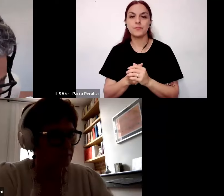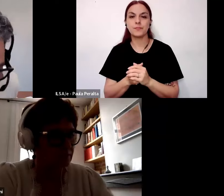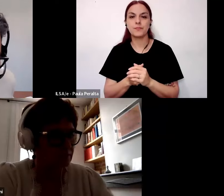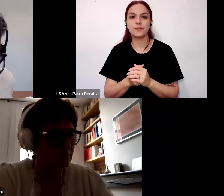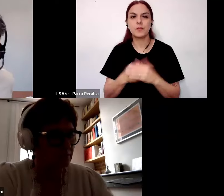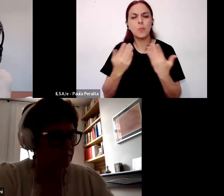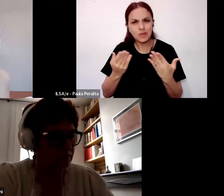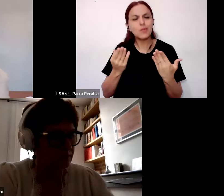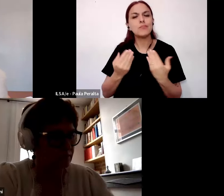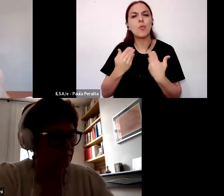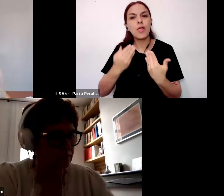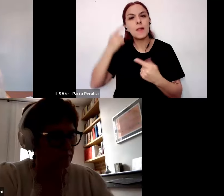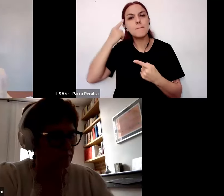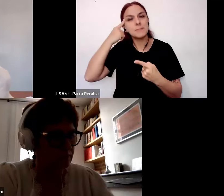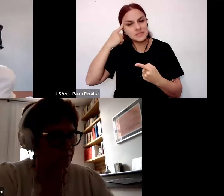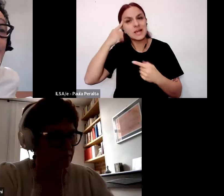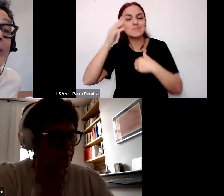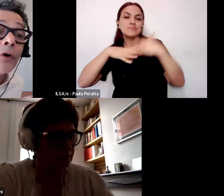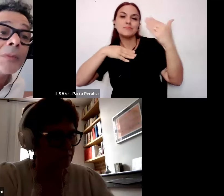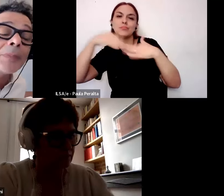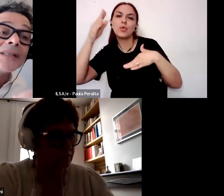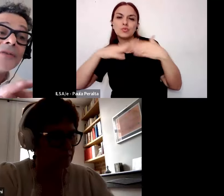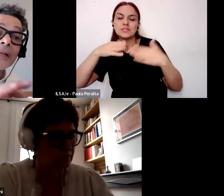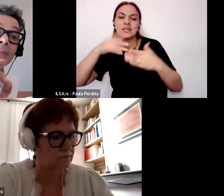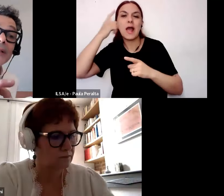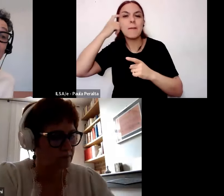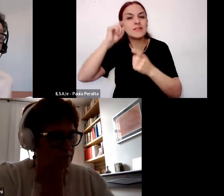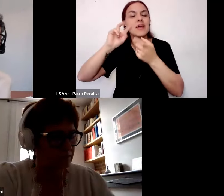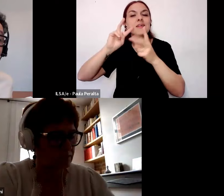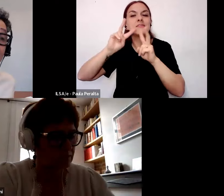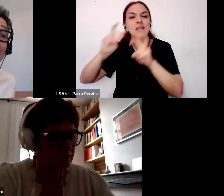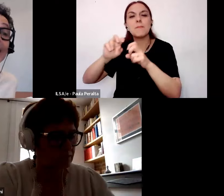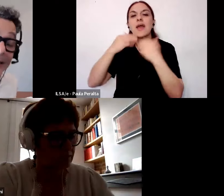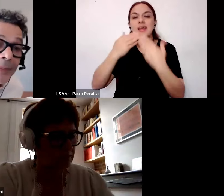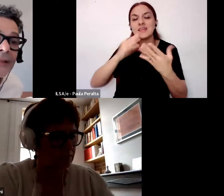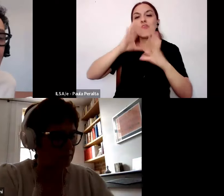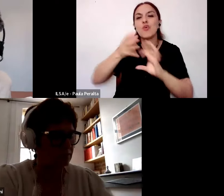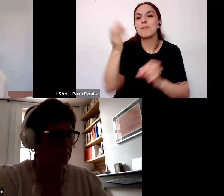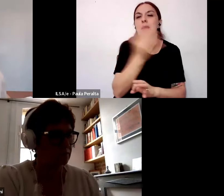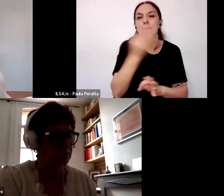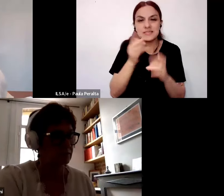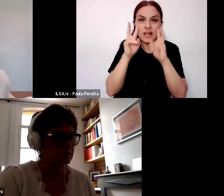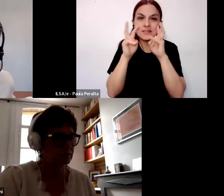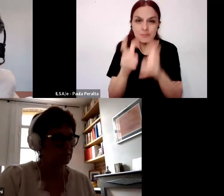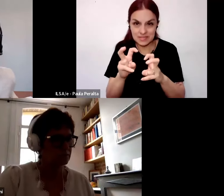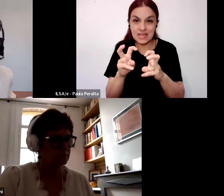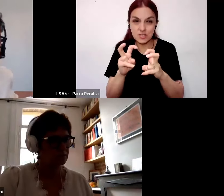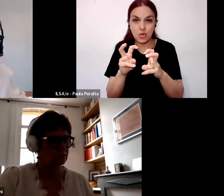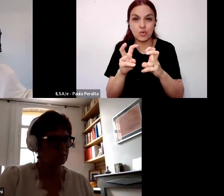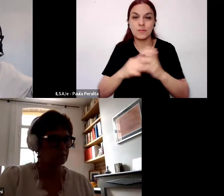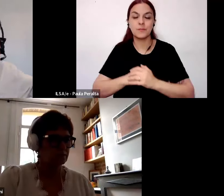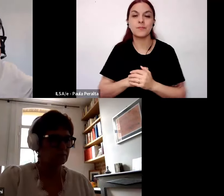la posibilidad de producir saber pedagógico a través de una forma específica de investigación educativa la investigación pedagógica